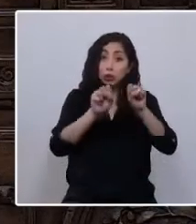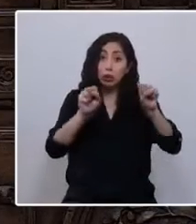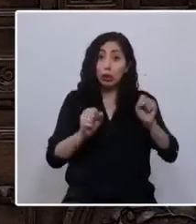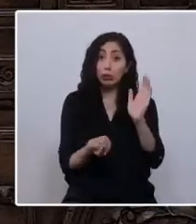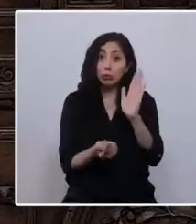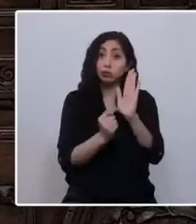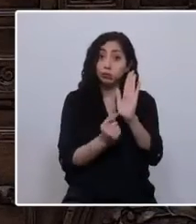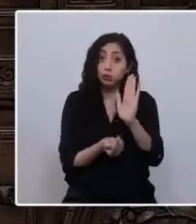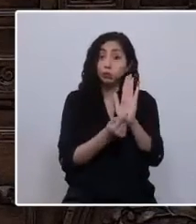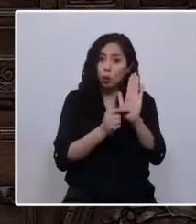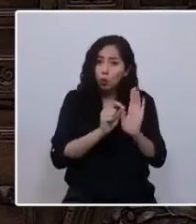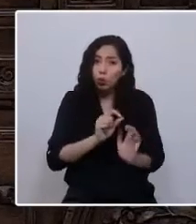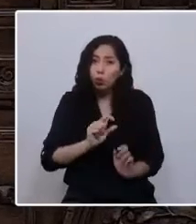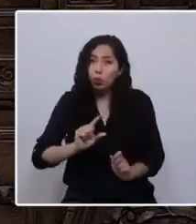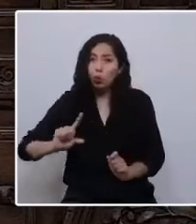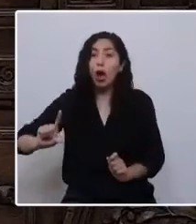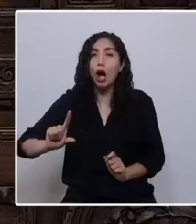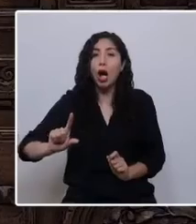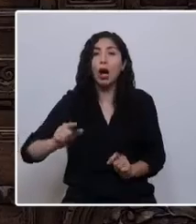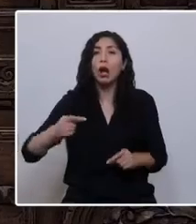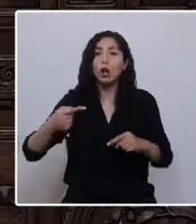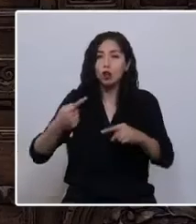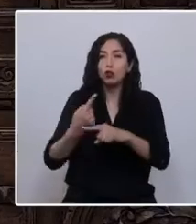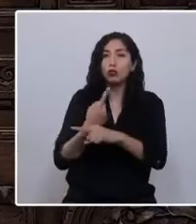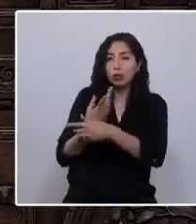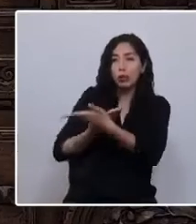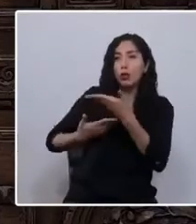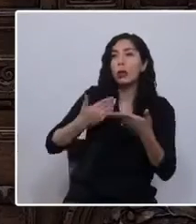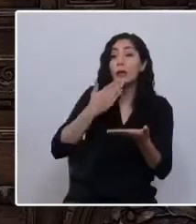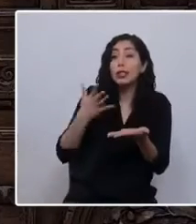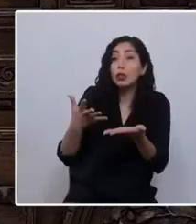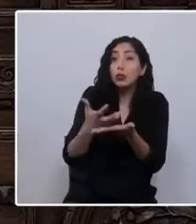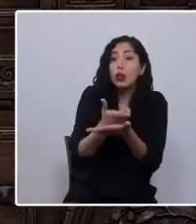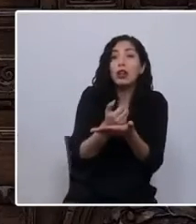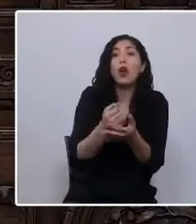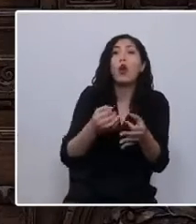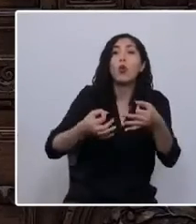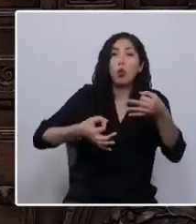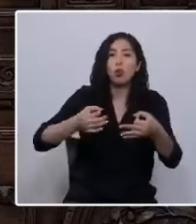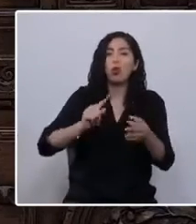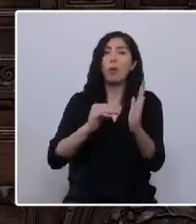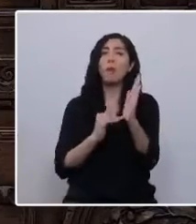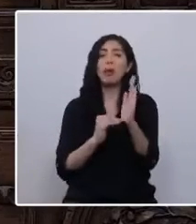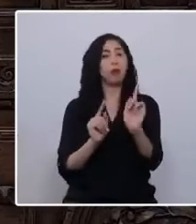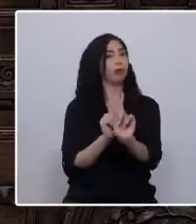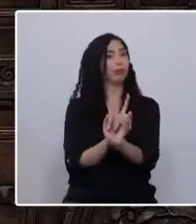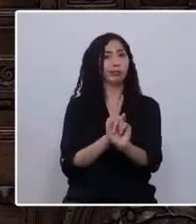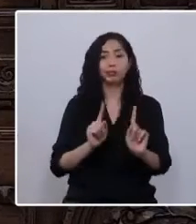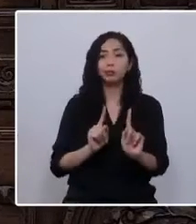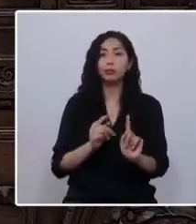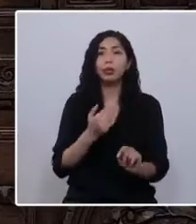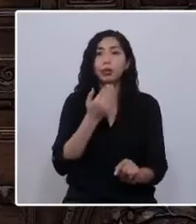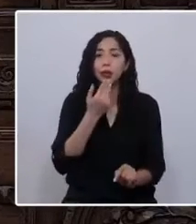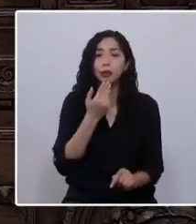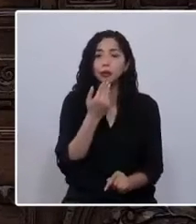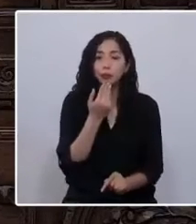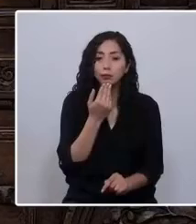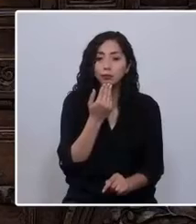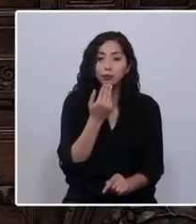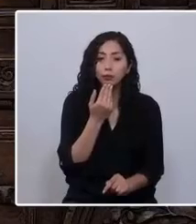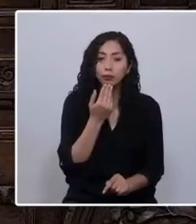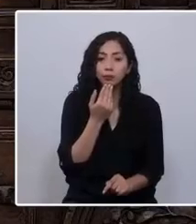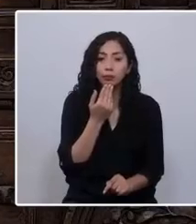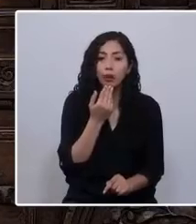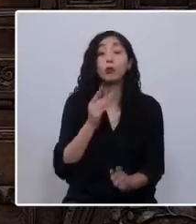contributiva, que discutamos el salario justo y no el salario mínimo. Que discutamos sobre los indicadores de bienestar y desarrollo humano